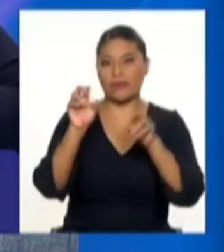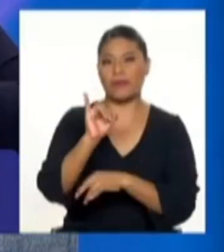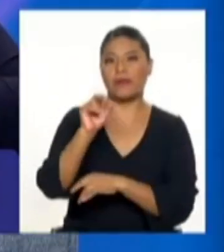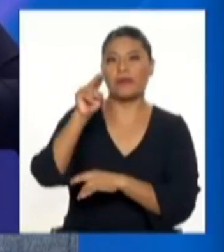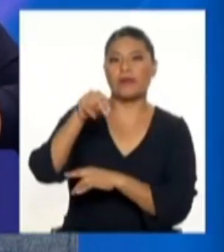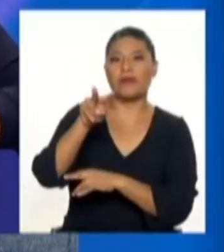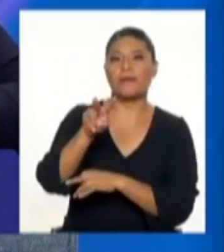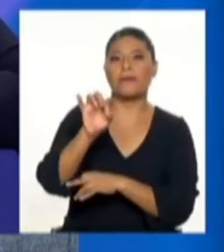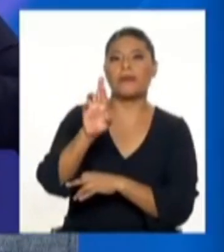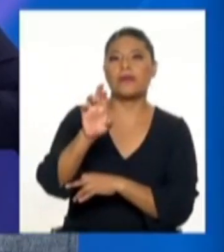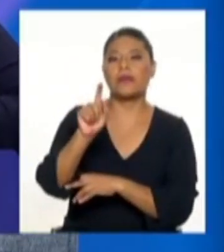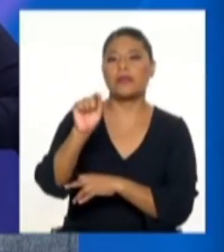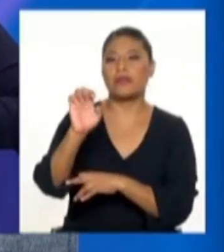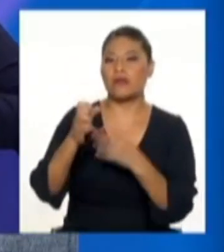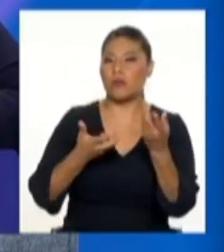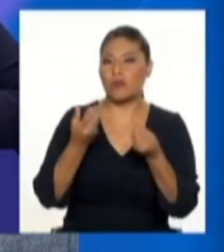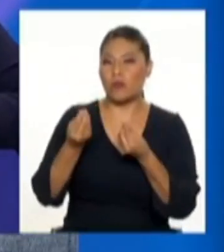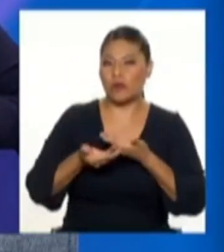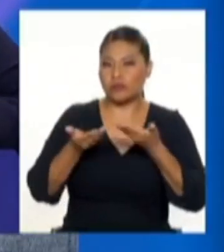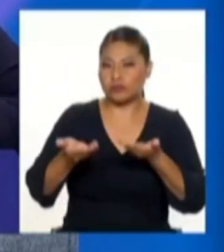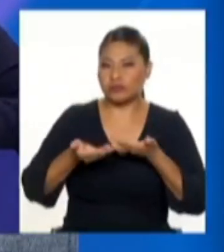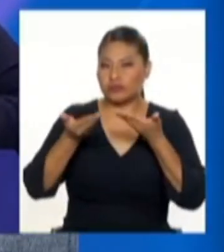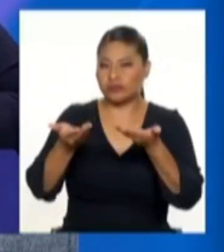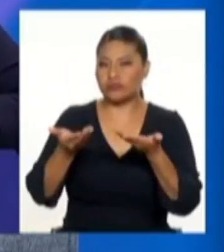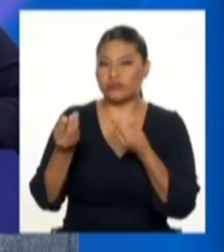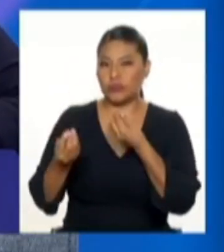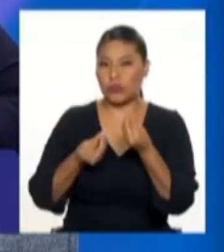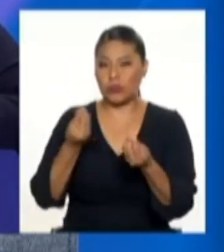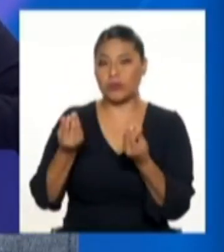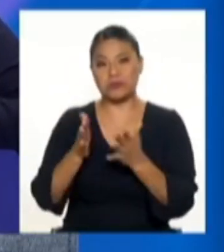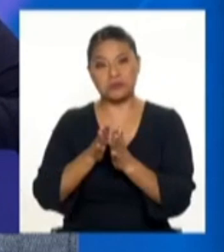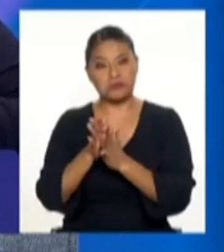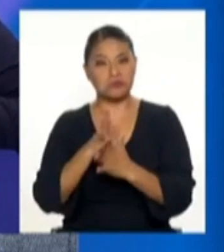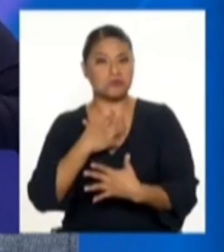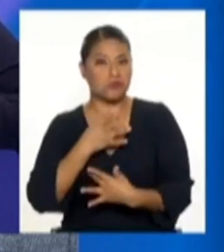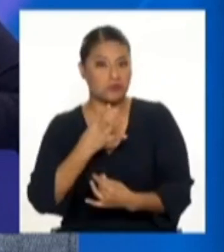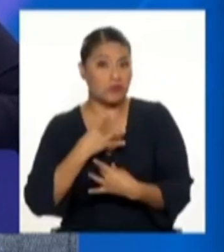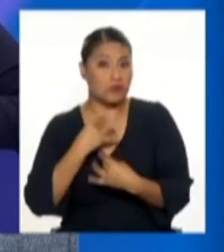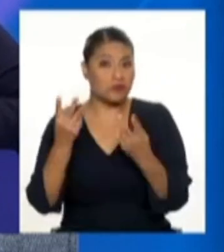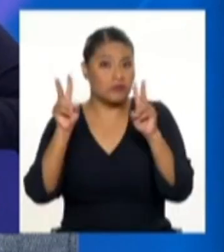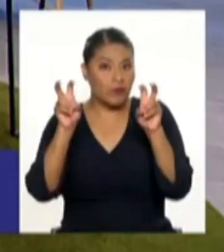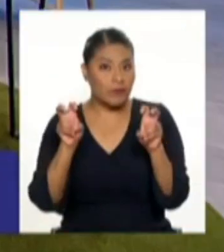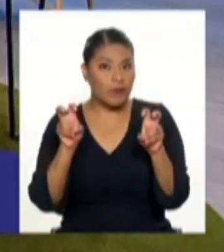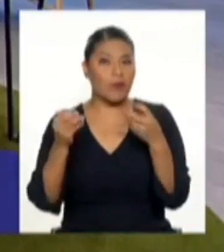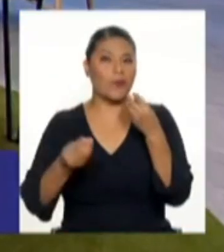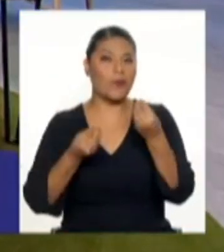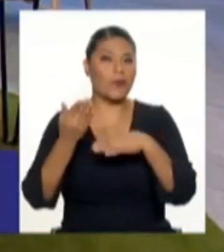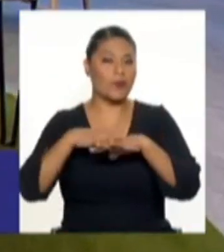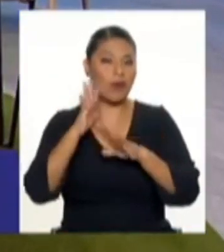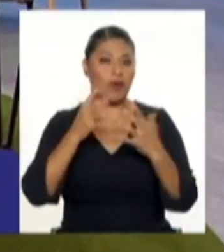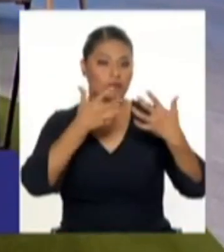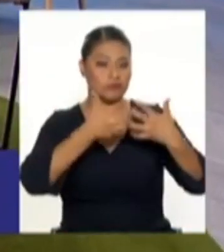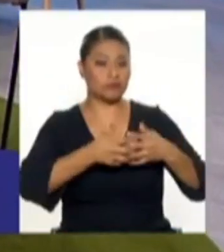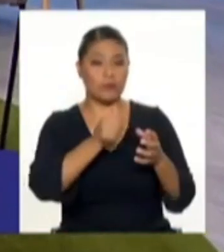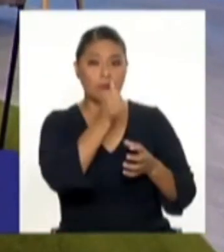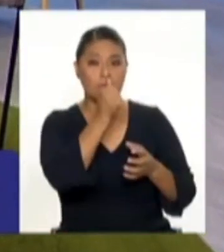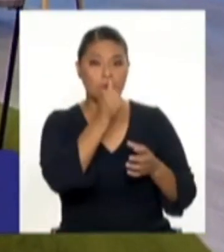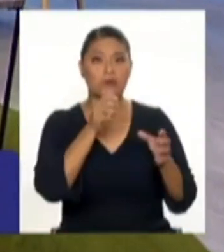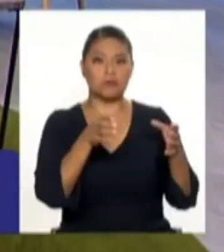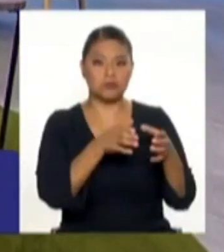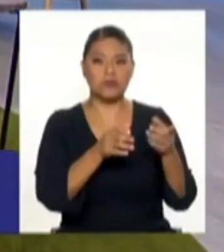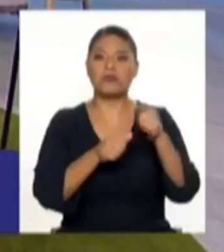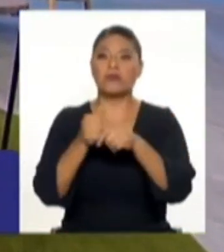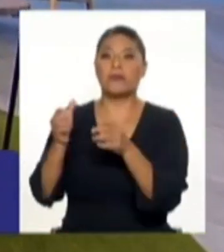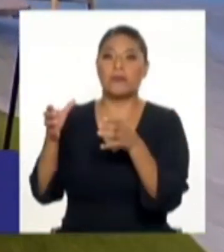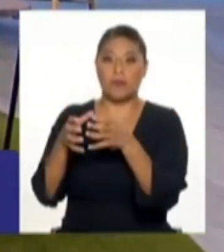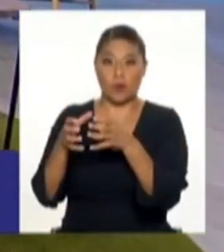mostrar la cartera de proyectos que puede ser interesante justamente, tanto para el sector privado, pero también para el sector público,